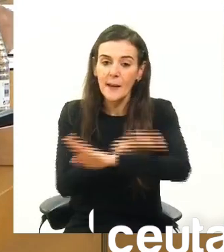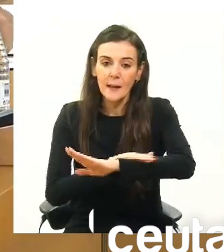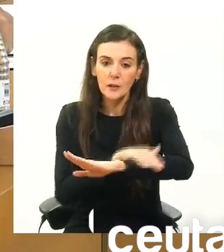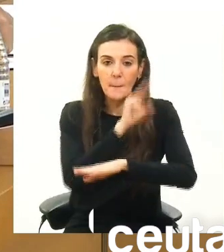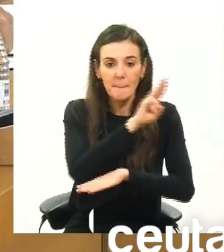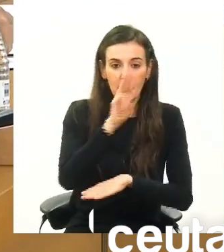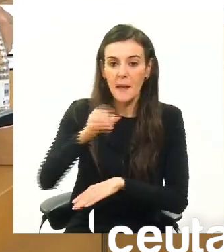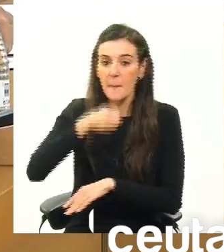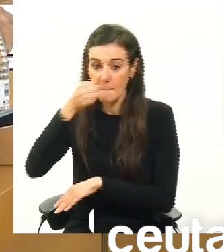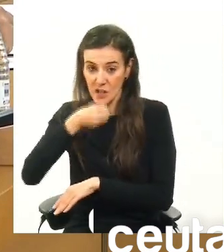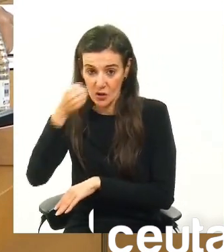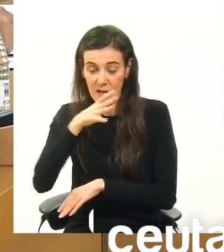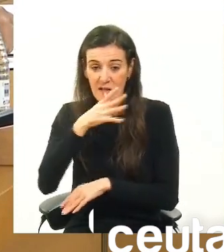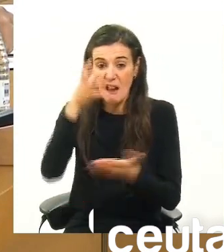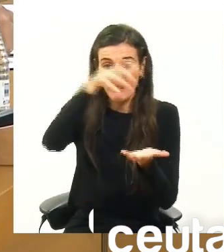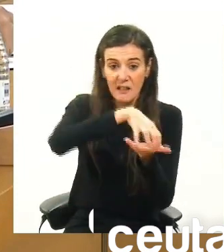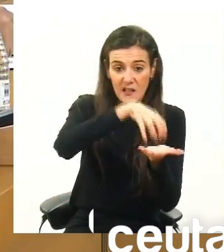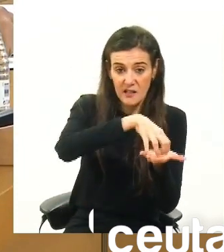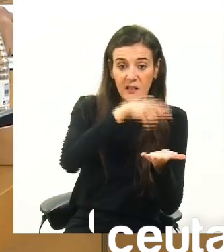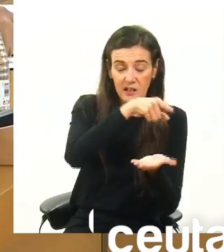PP-PSOE y el chiringuitazo.